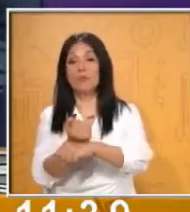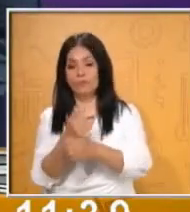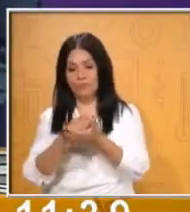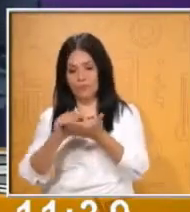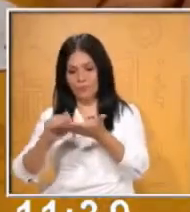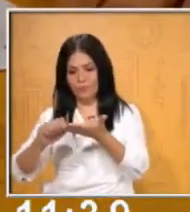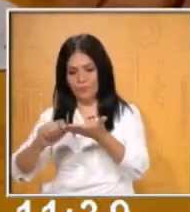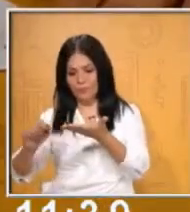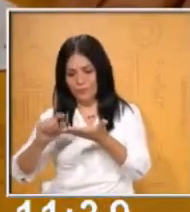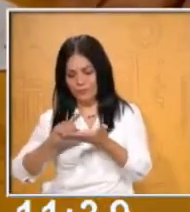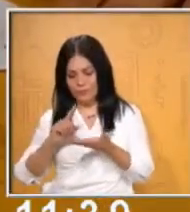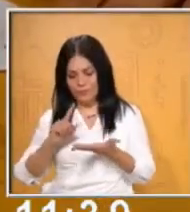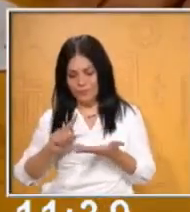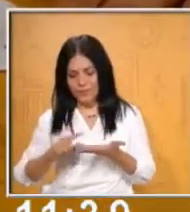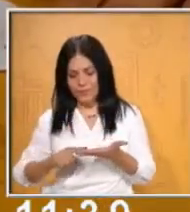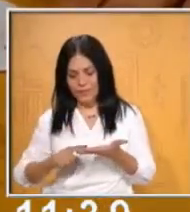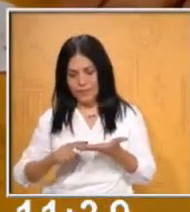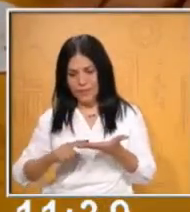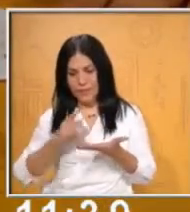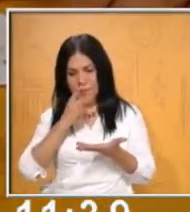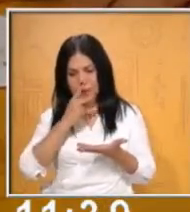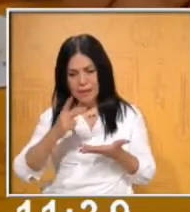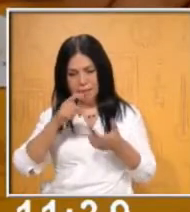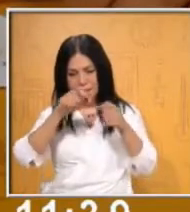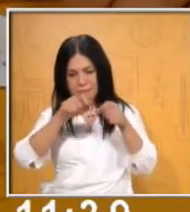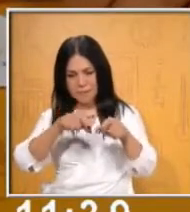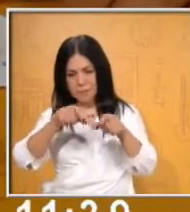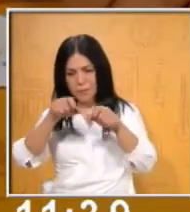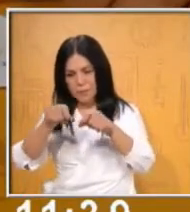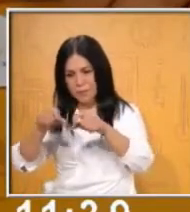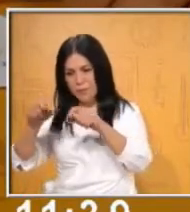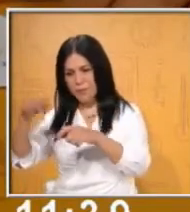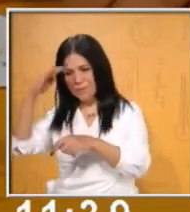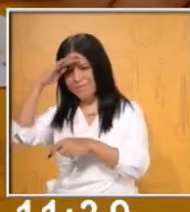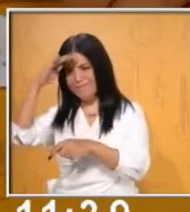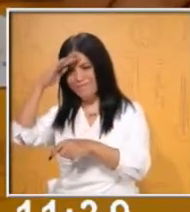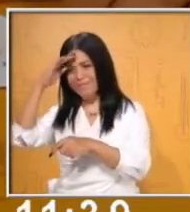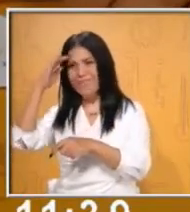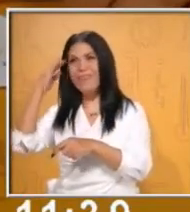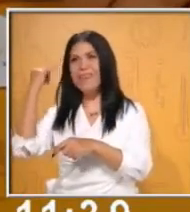haciendo en casita? ¿Cómo